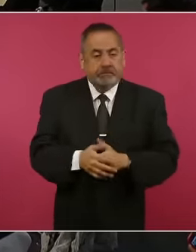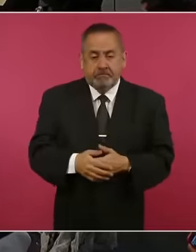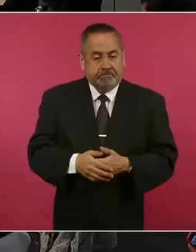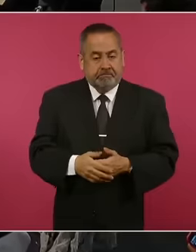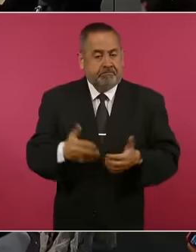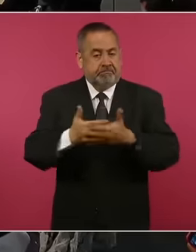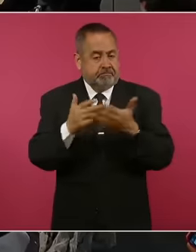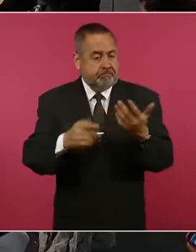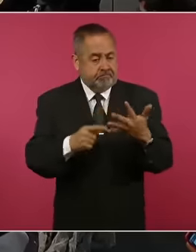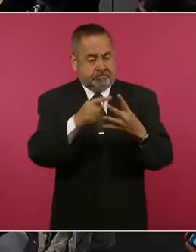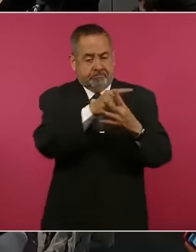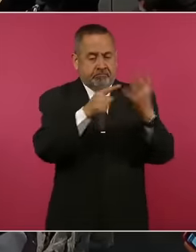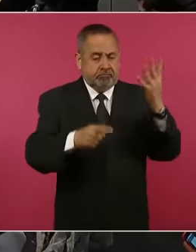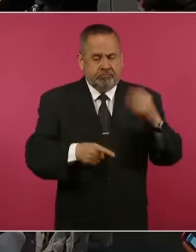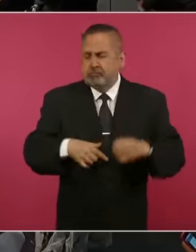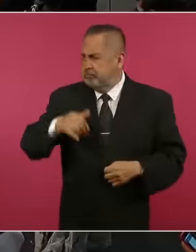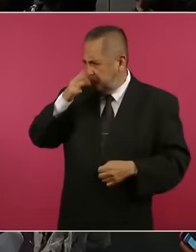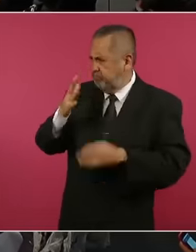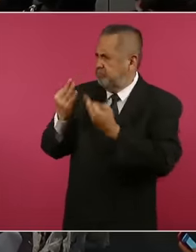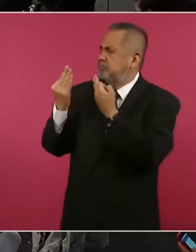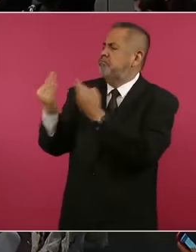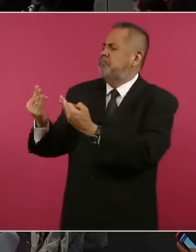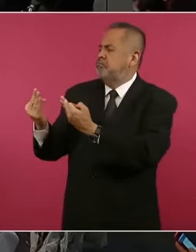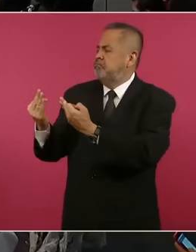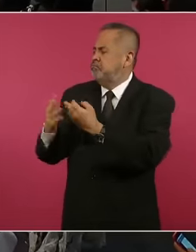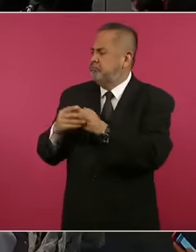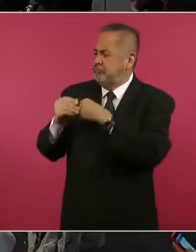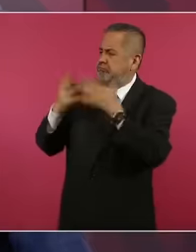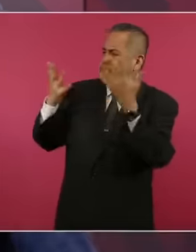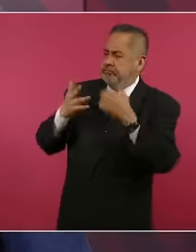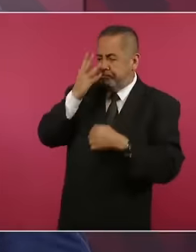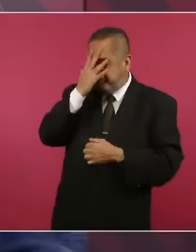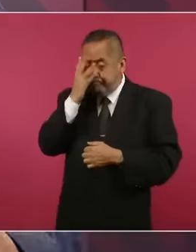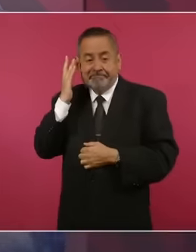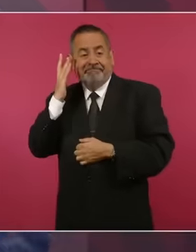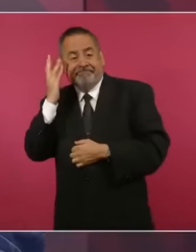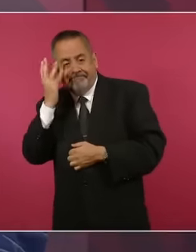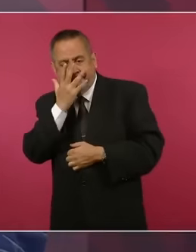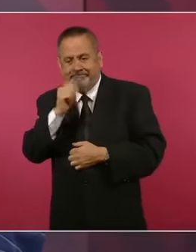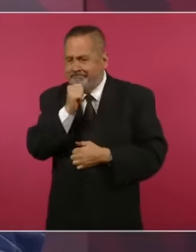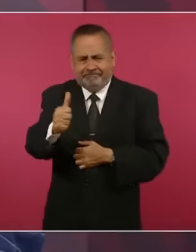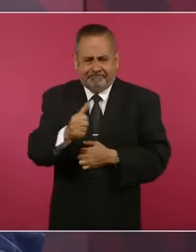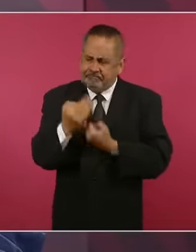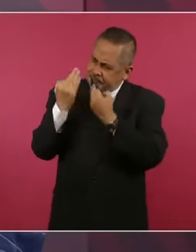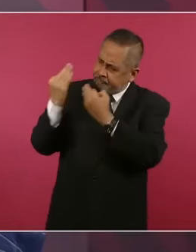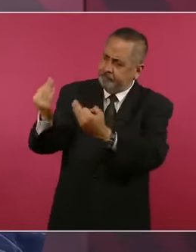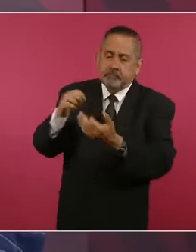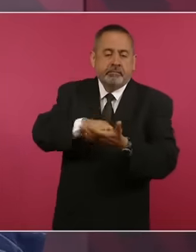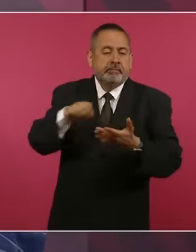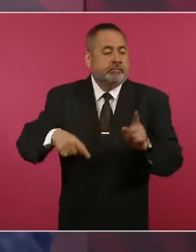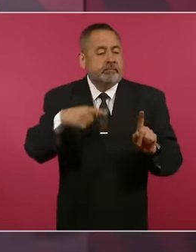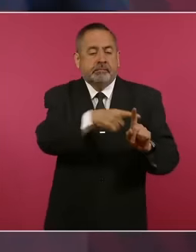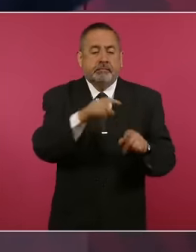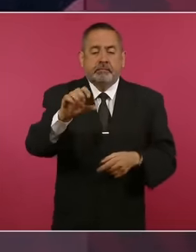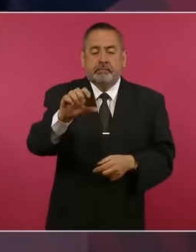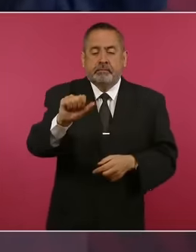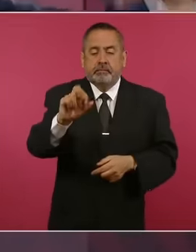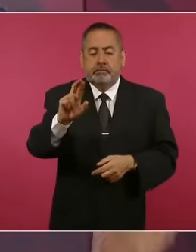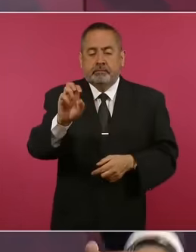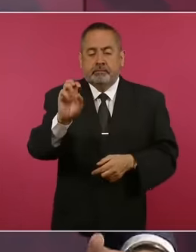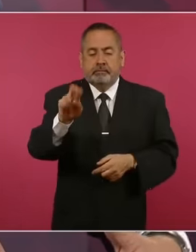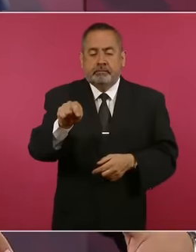ahora ya Carmen Aristegui ya se definió y